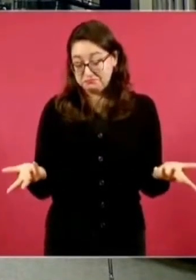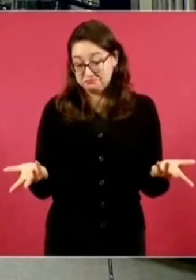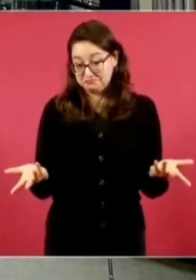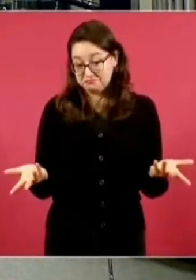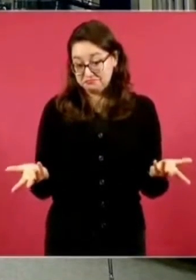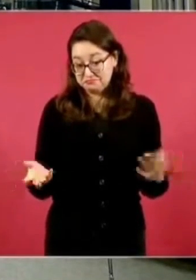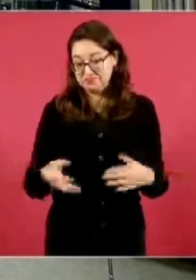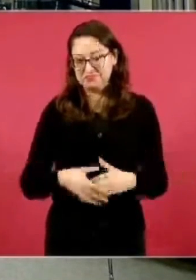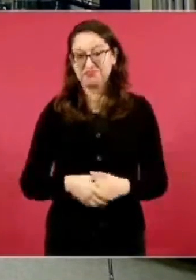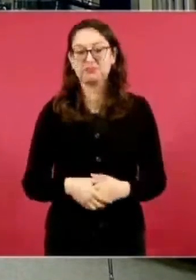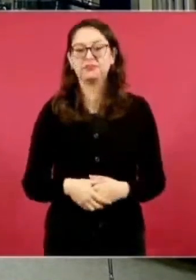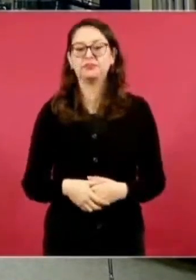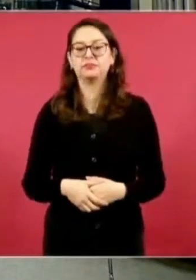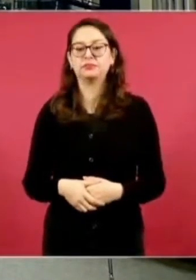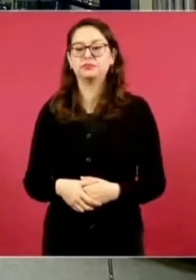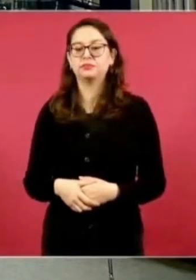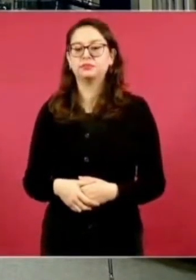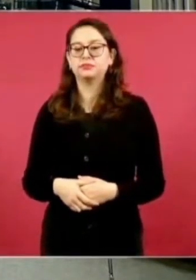En una segunda pregunta.